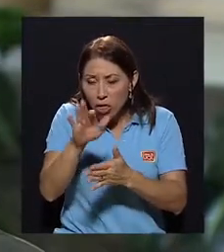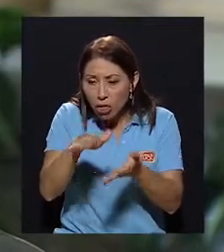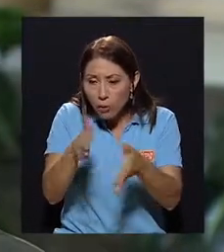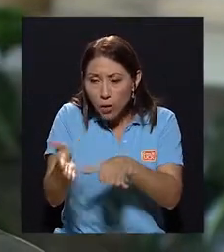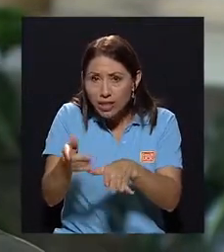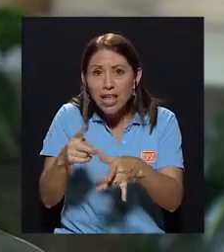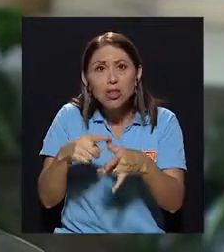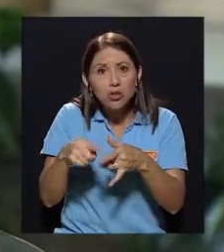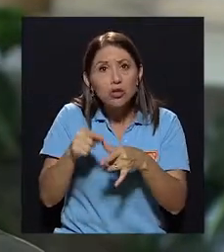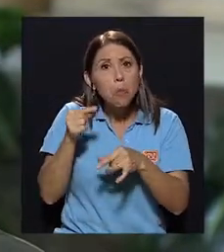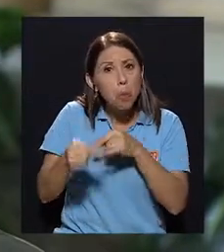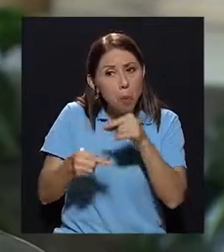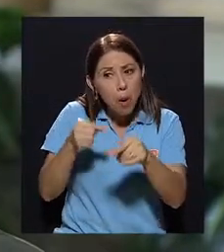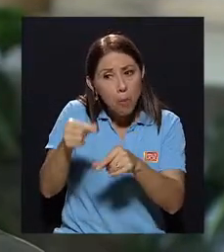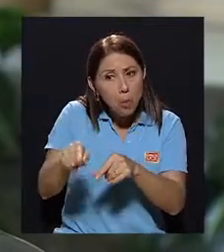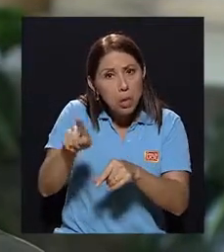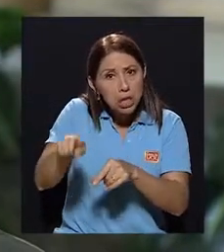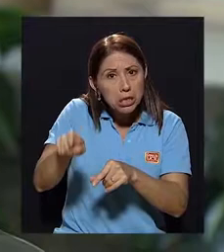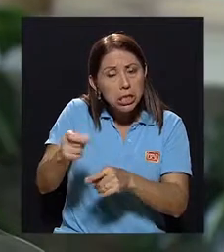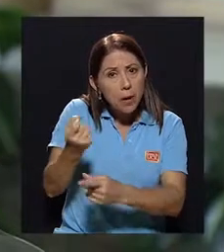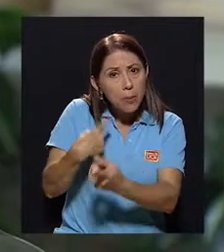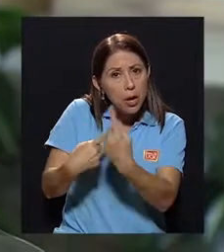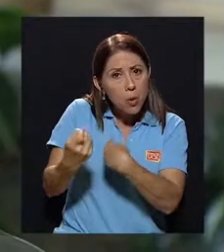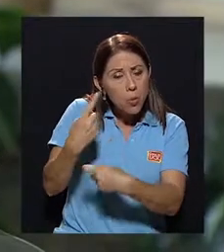el niño vaya haciéndose las preguntas necesarias.